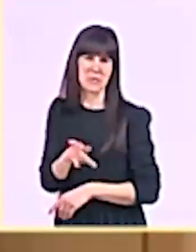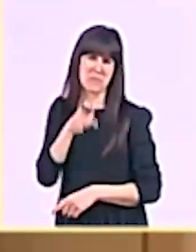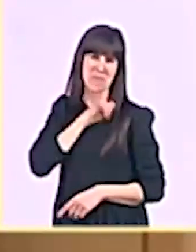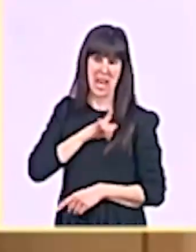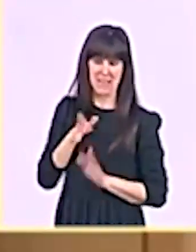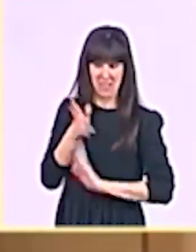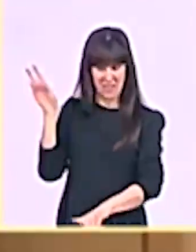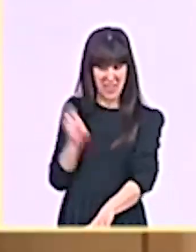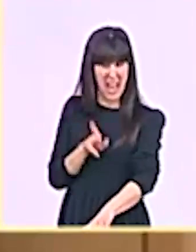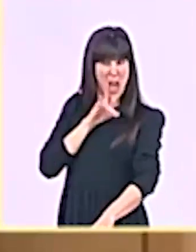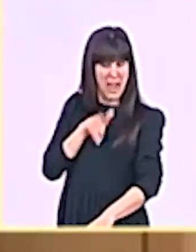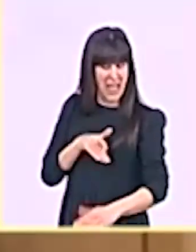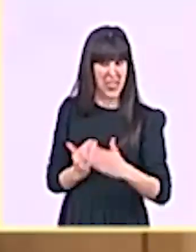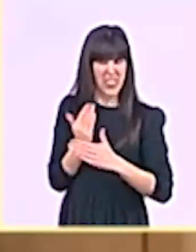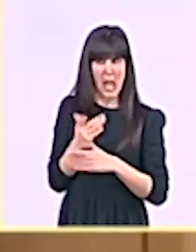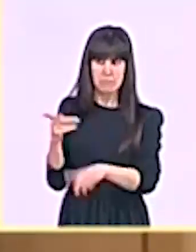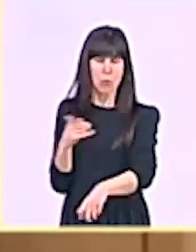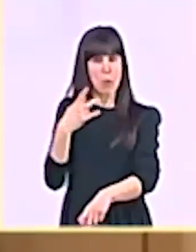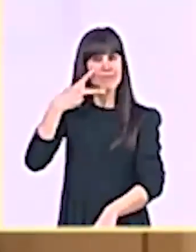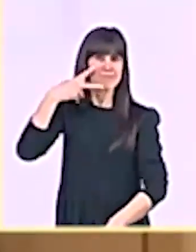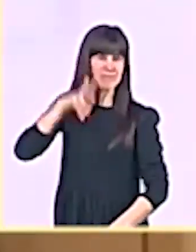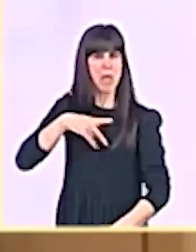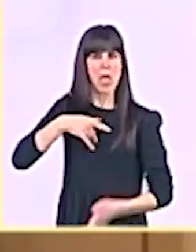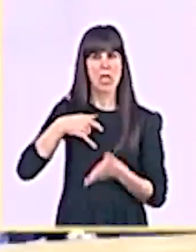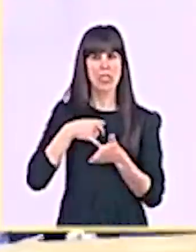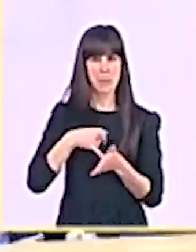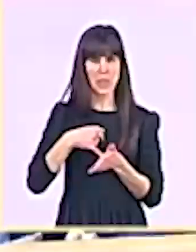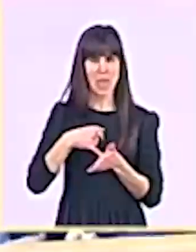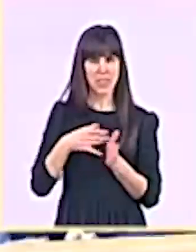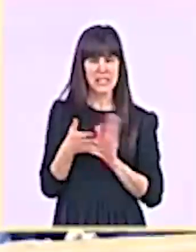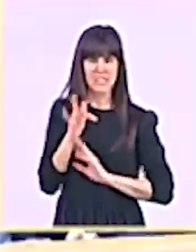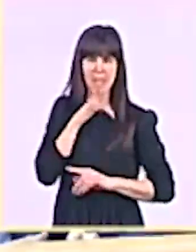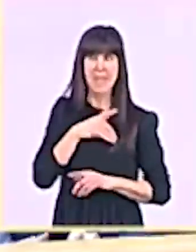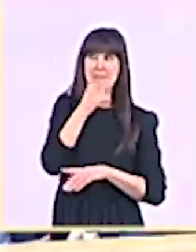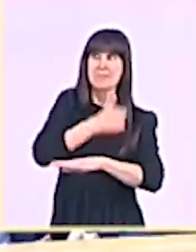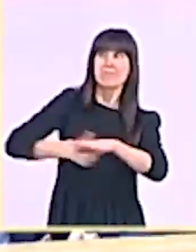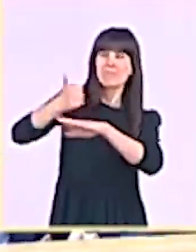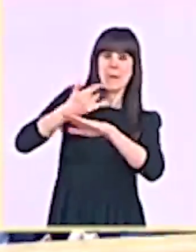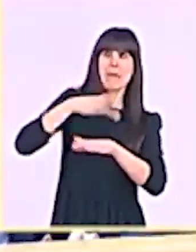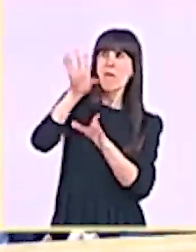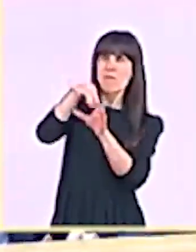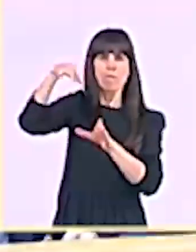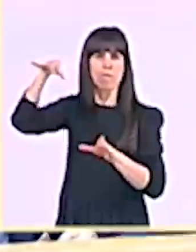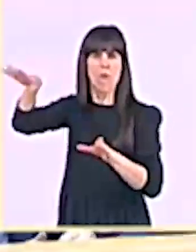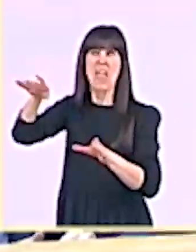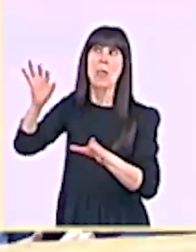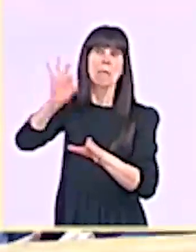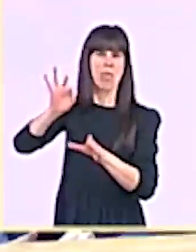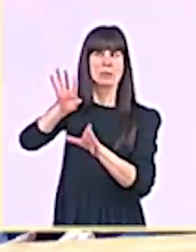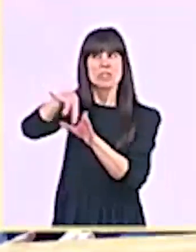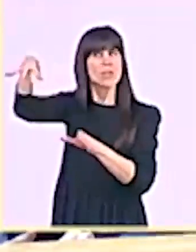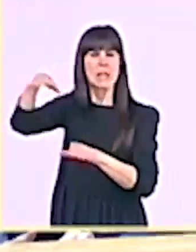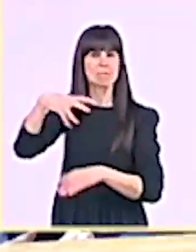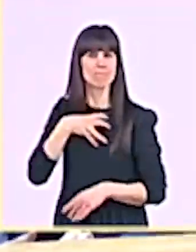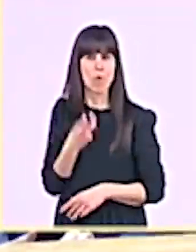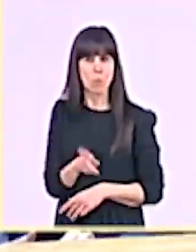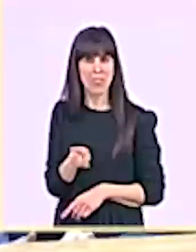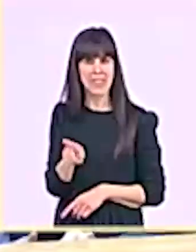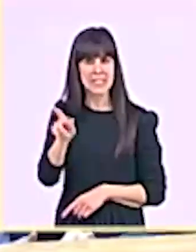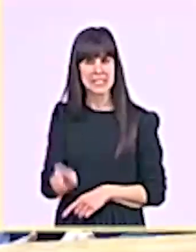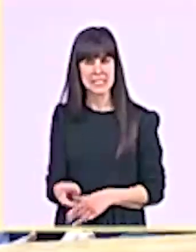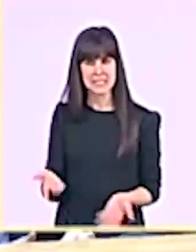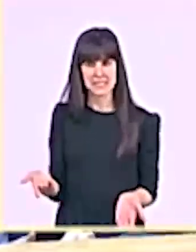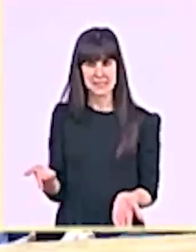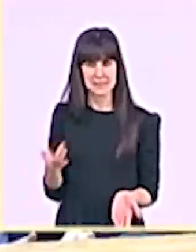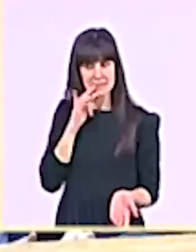cesar a ningún alto cargo de Podemos. Por tanto, me gustaría, si le parece, que me conteste usted. Si